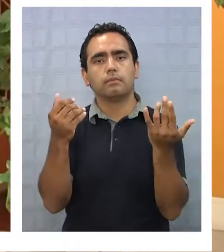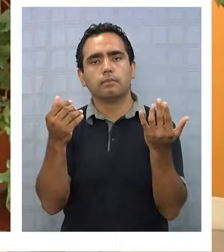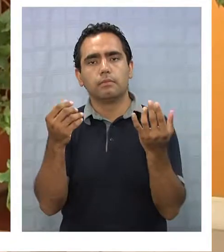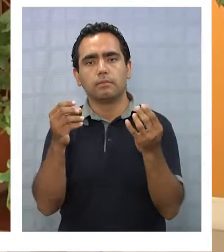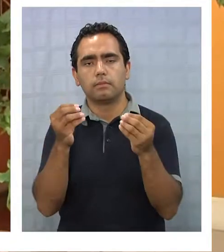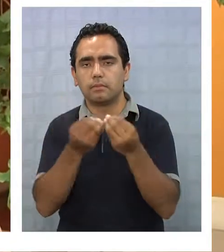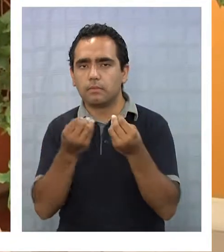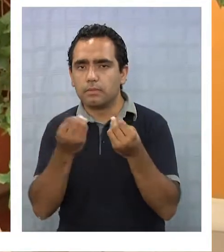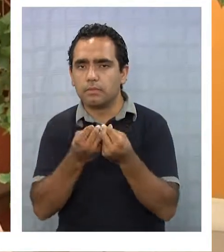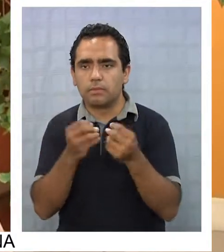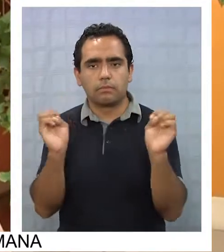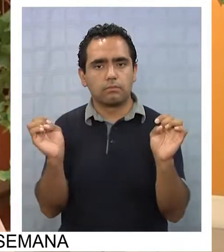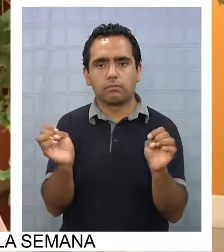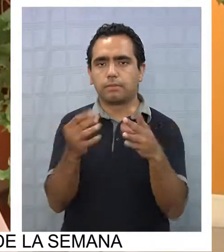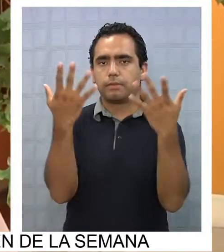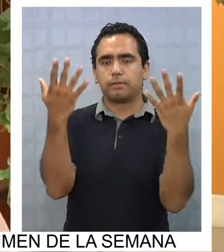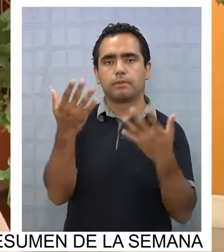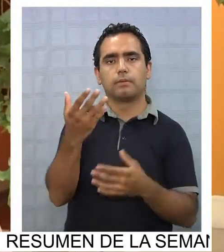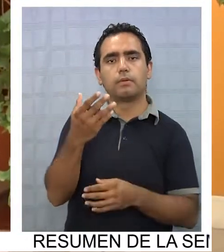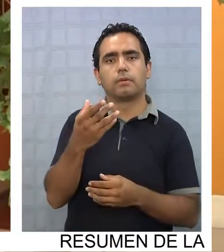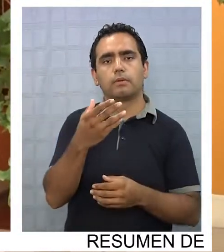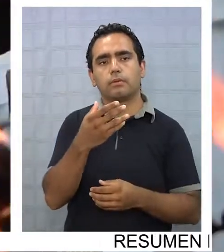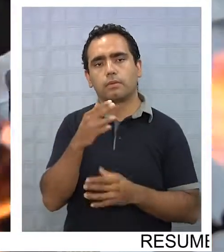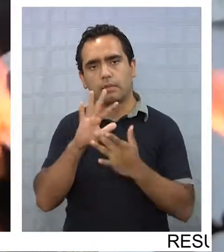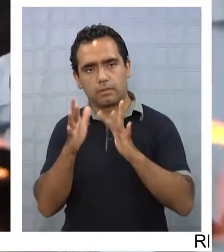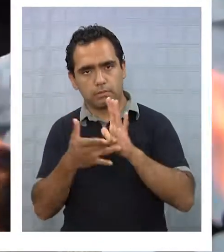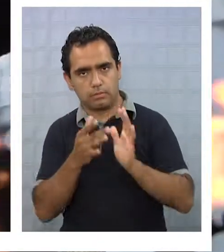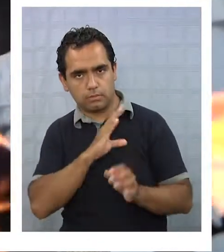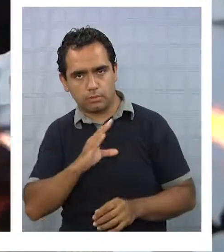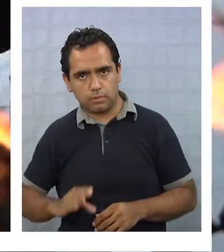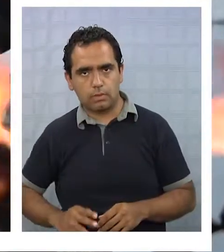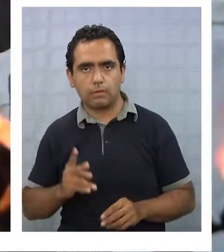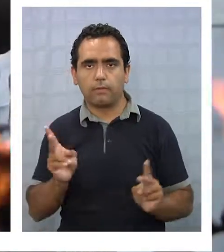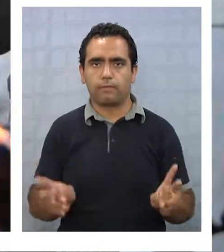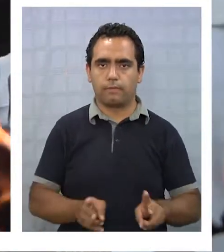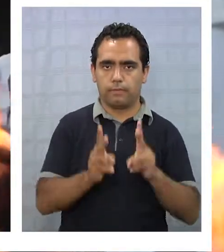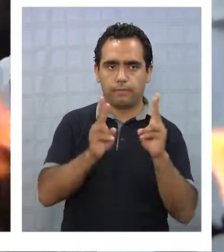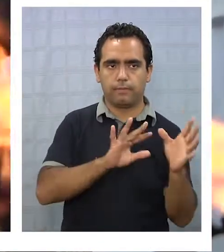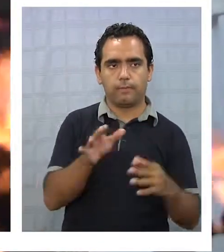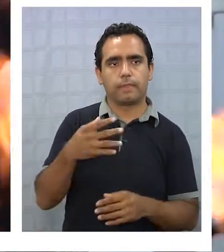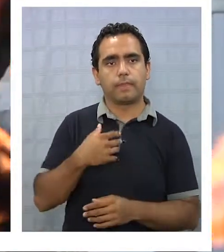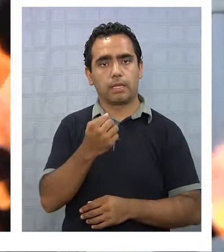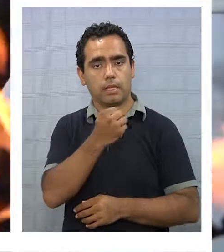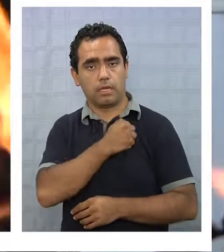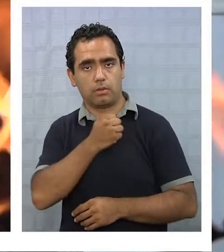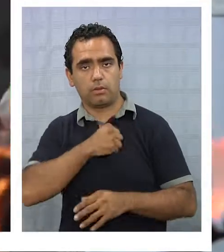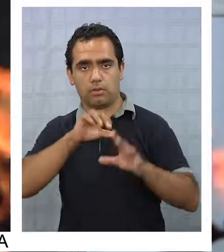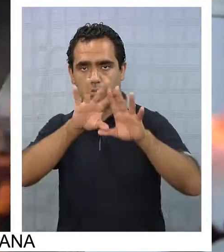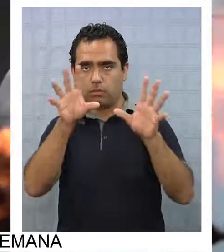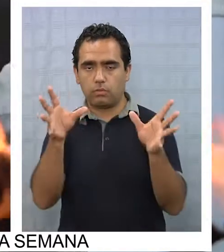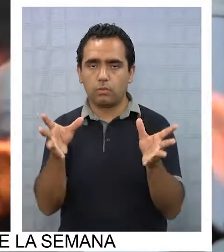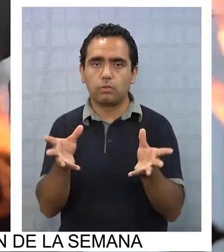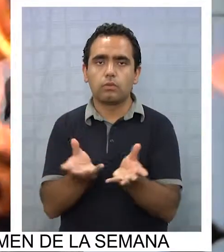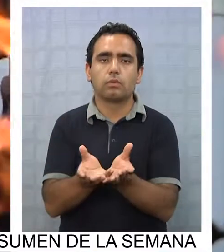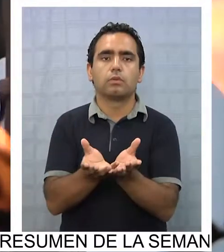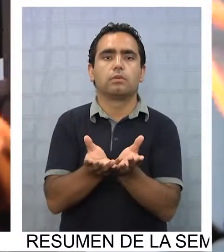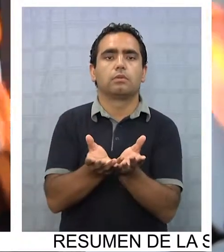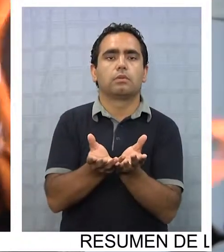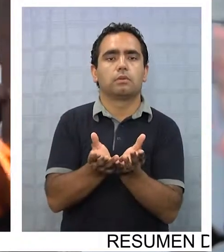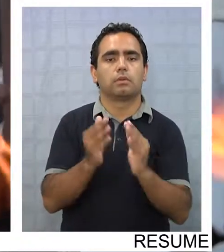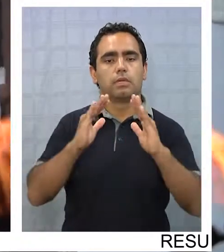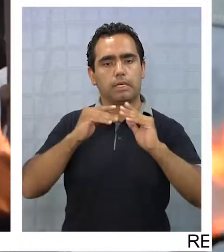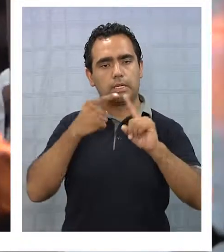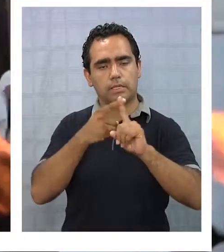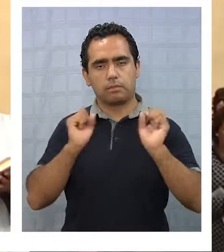la pasión, muerte y resurrección de Jesucristo. Durante estos días los católicos del mundo se reunirán en las